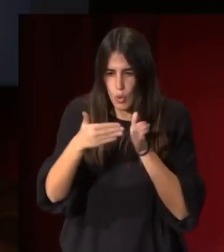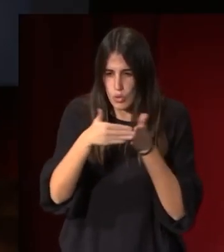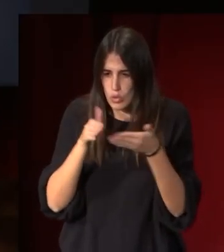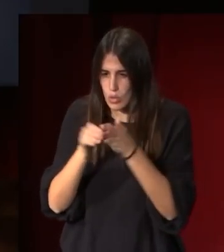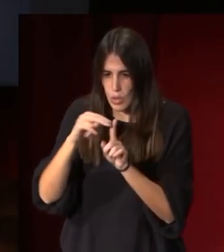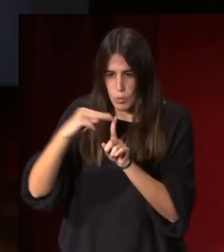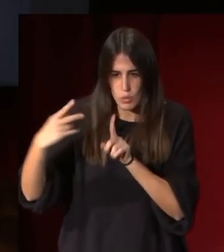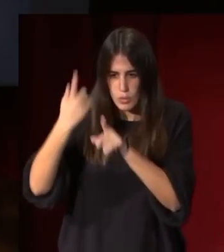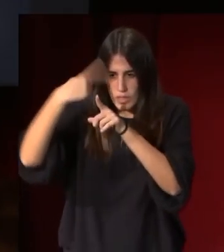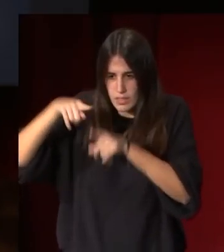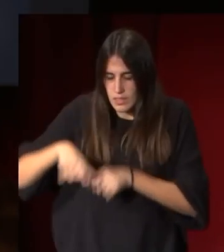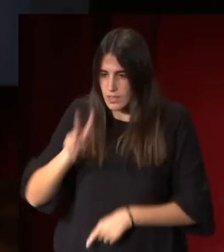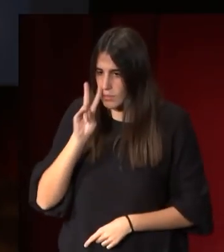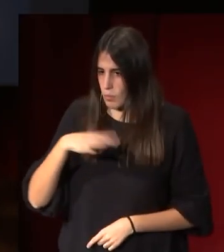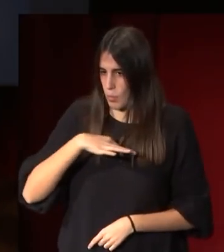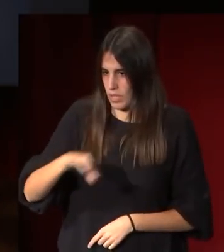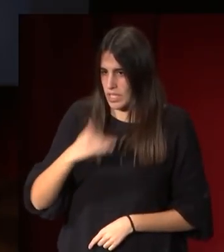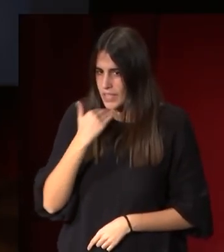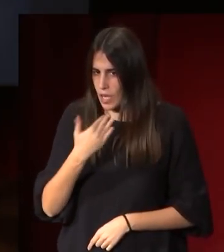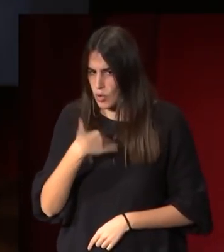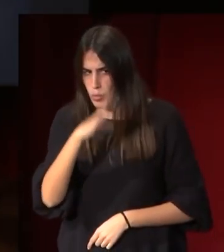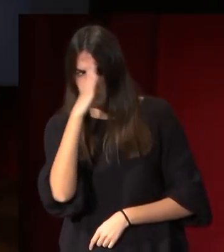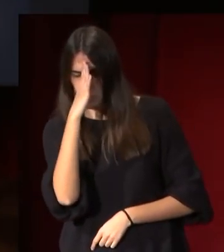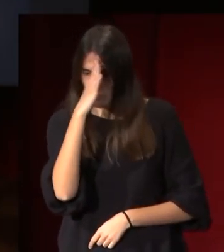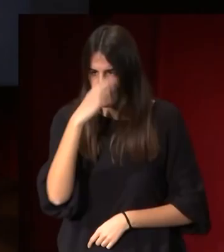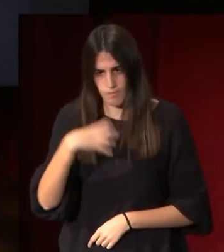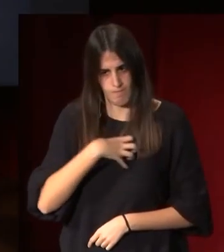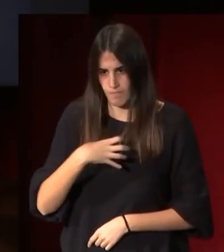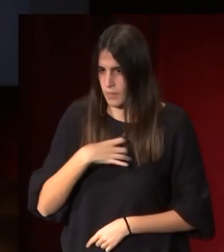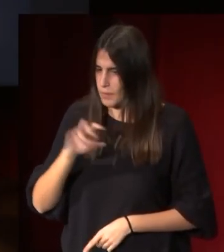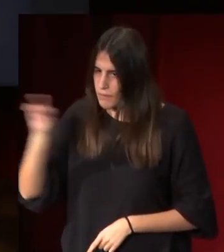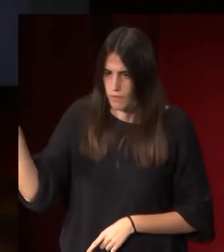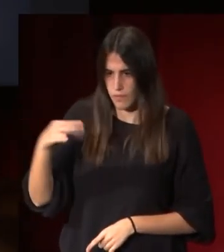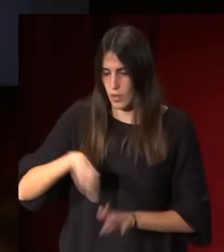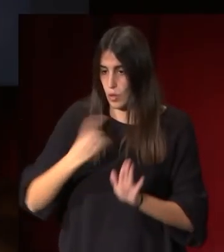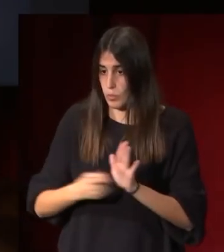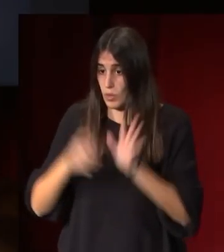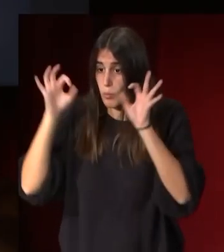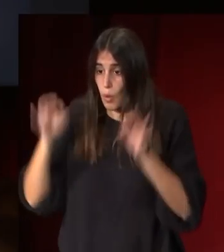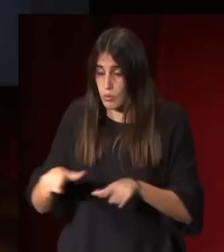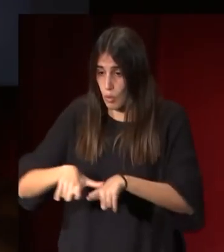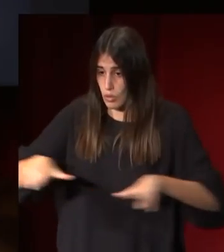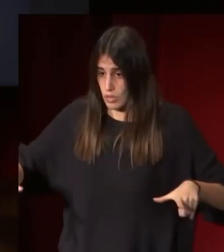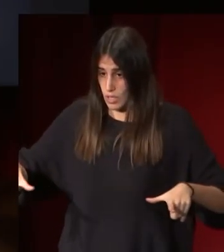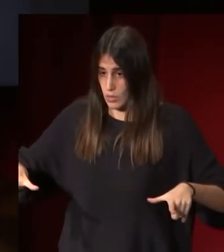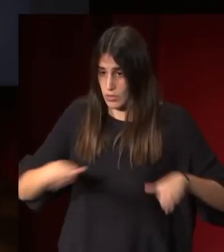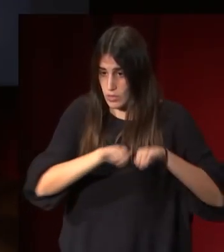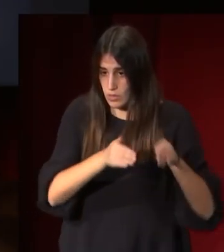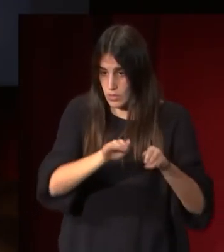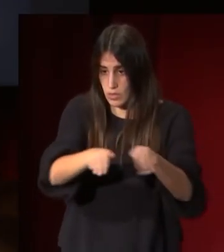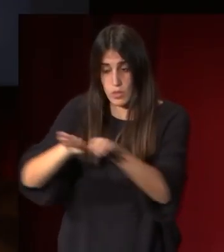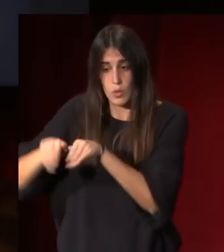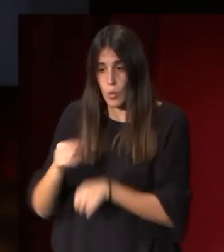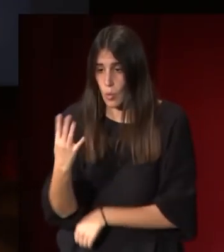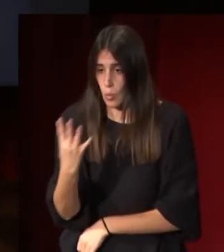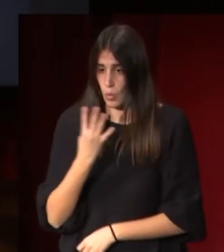de vista, es decir, no concebía una obra que no se pudiera ver desde detrás. Como en esta sala había cuatro hornacinas, lo que